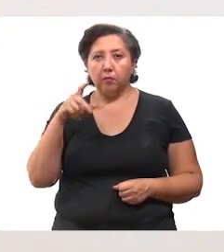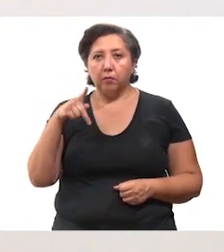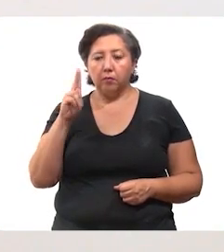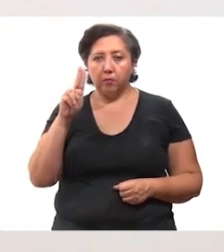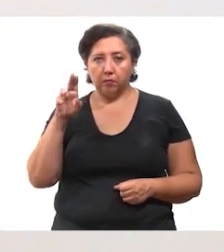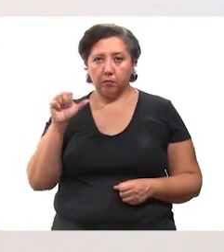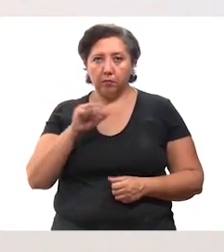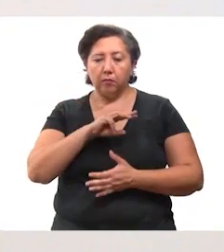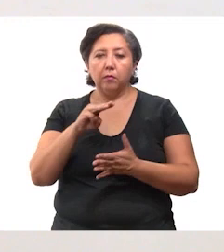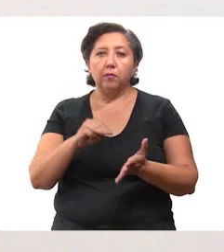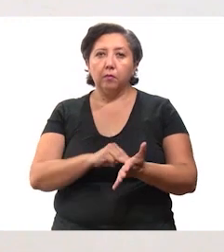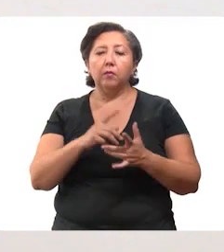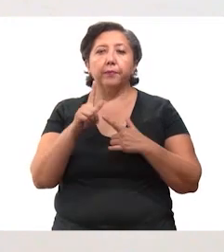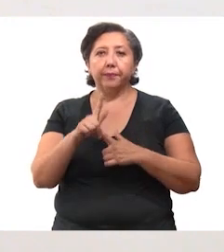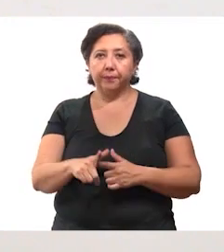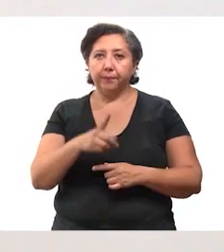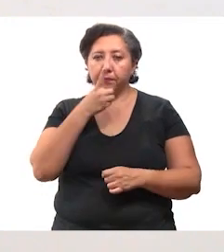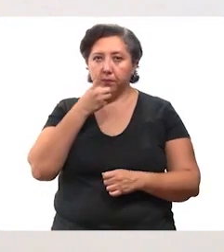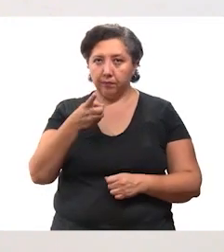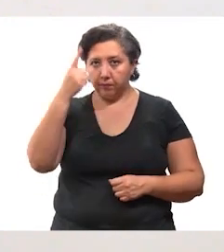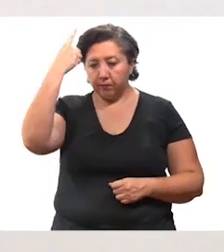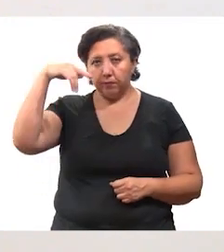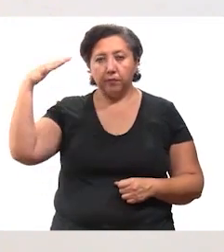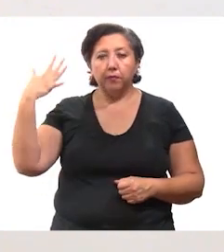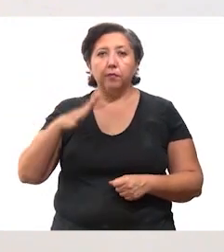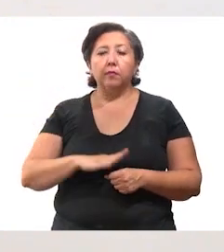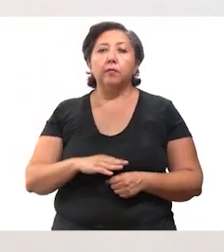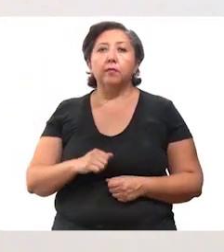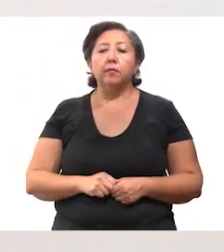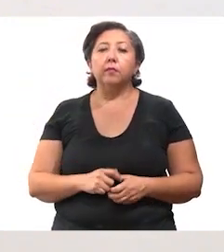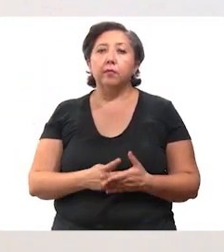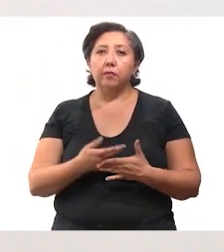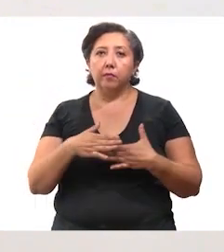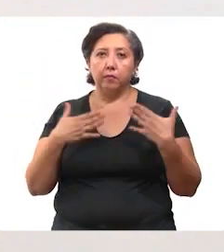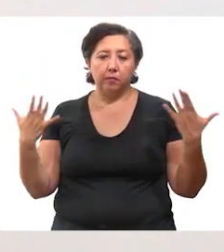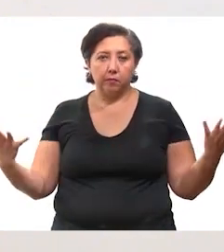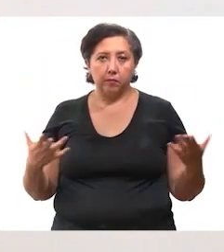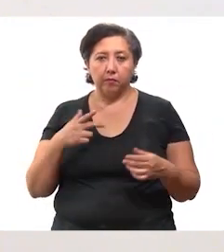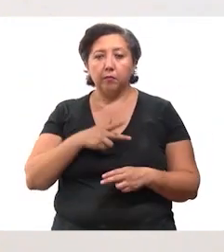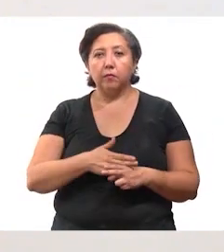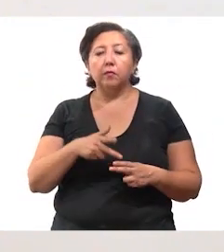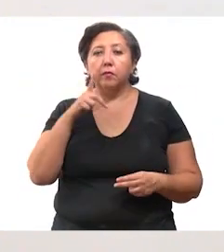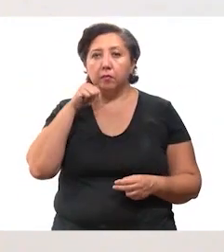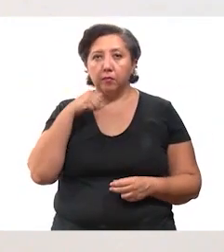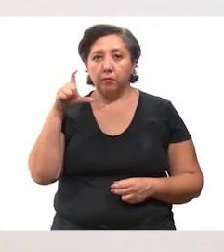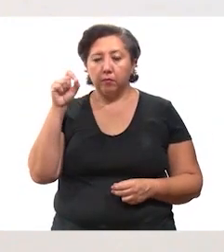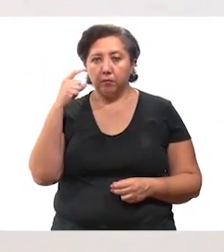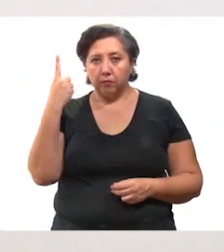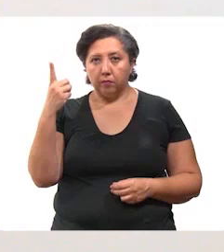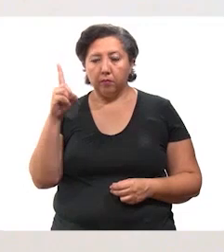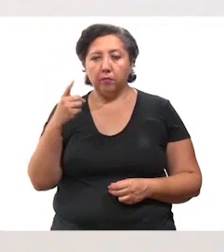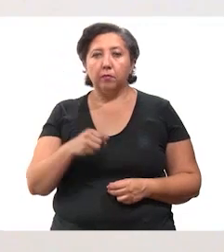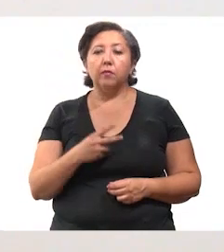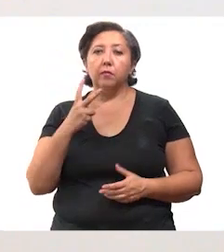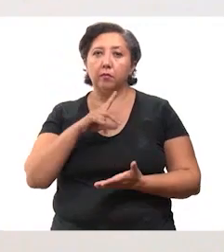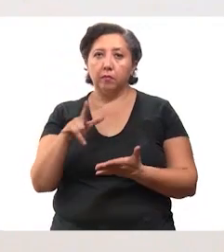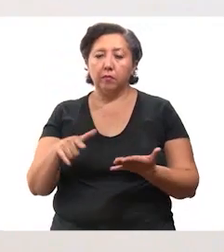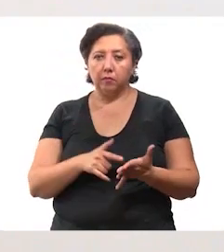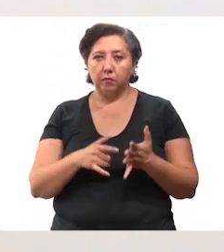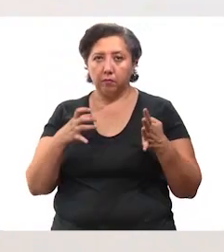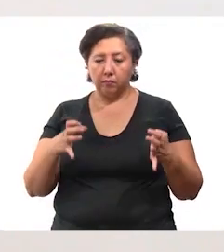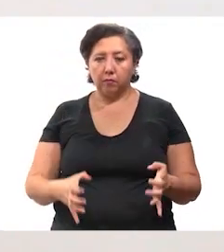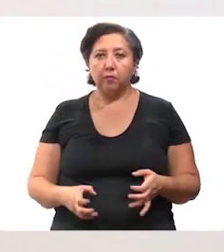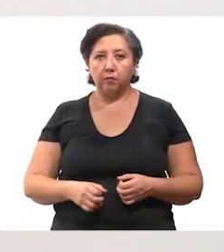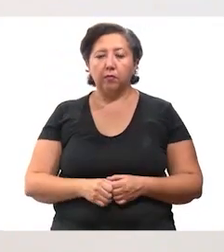En Mérida continúa la aplicación del refuerzo para adultos mayores, proceso que se llevará a cabo hasta mañana 21 de diciembre en los dos macrocentros